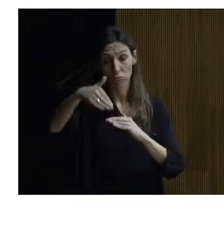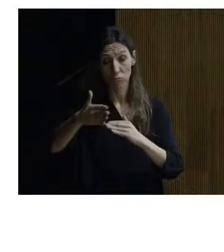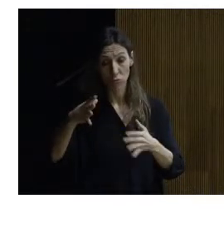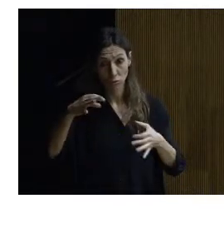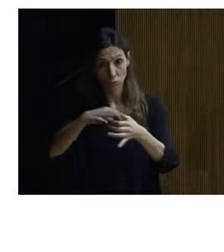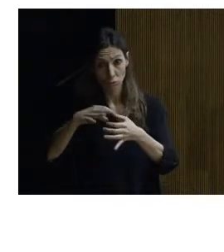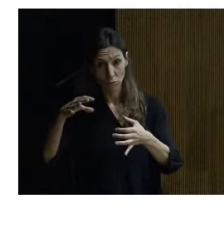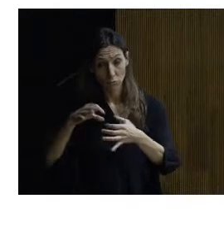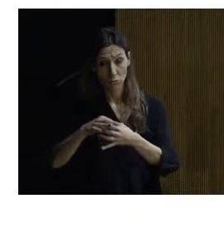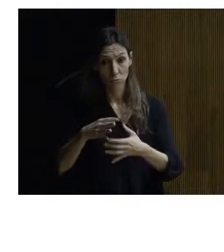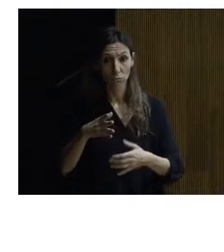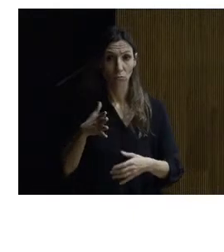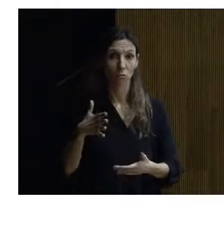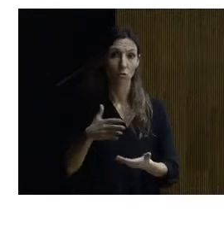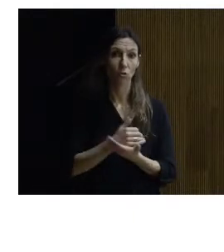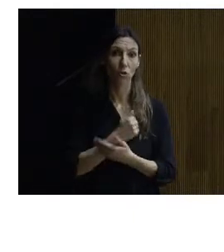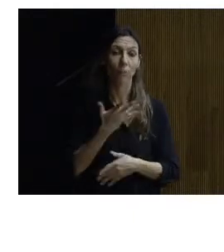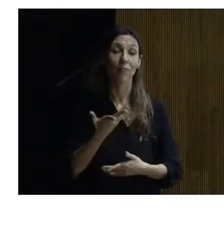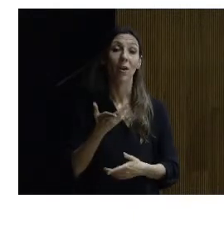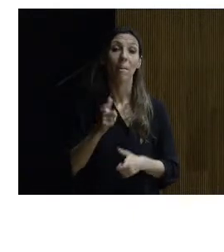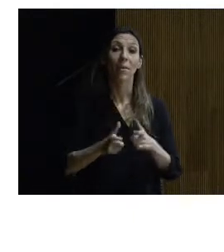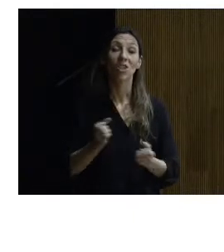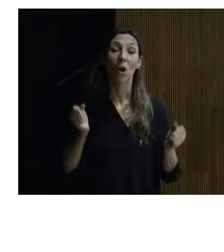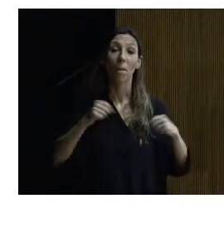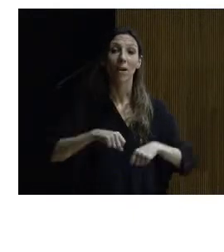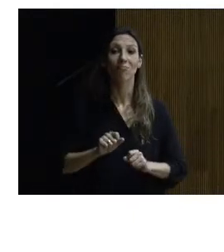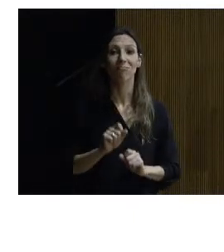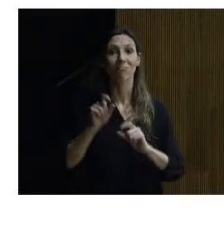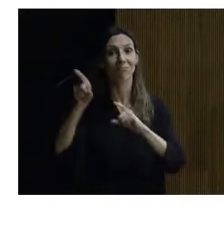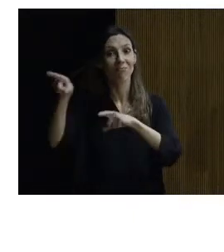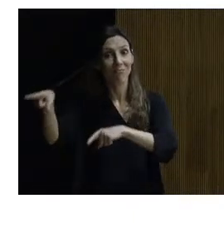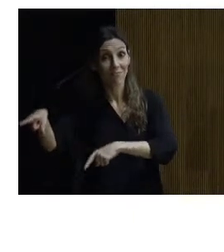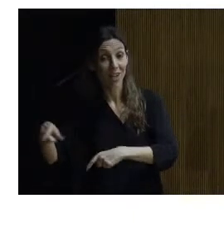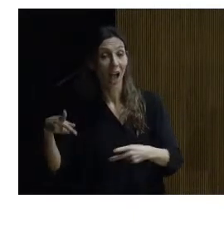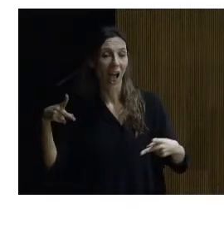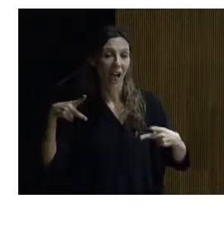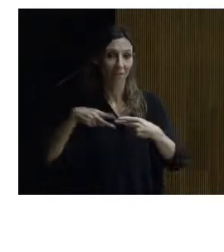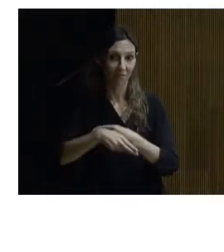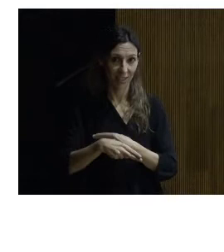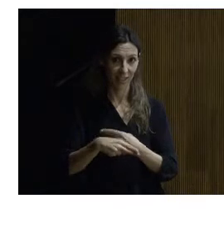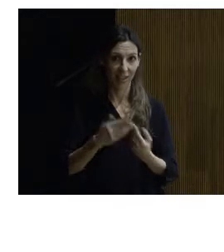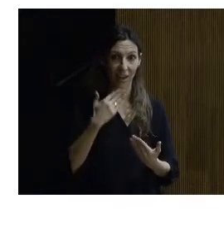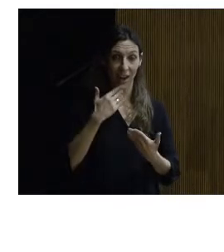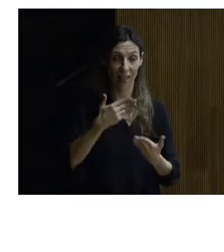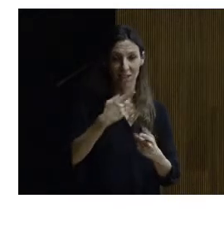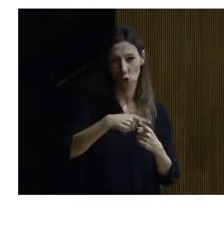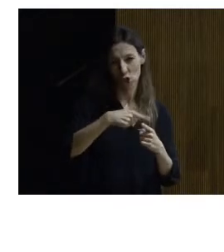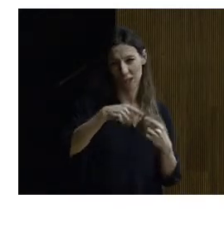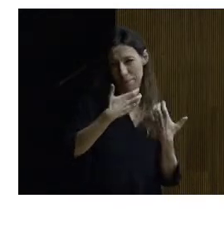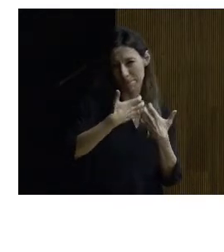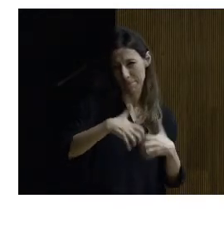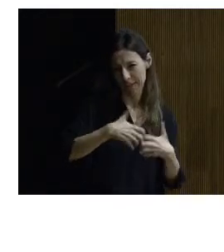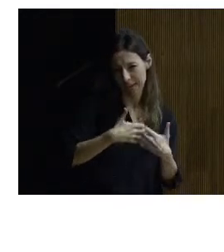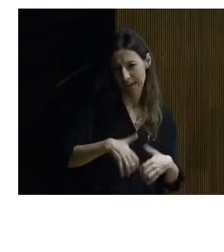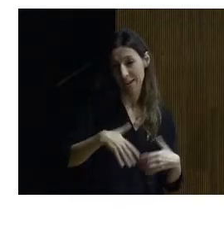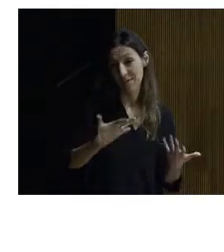de que las personas mayores no emigren de su lugar habitual de residencia y mediante estos elementos mecánicos por bueno que